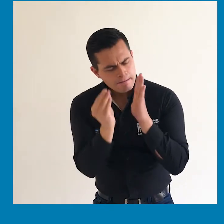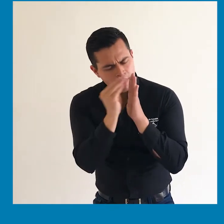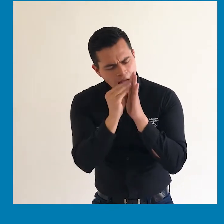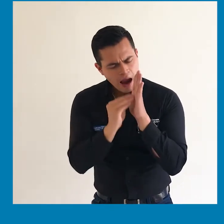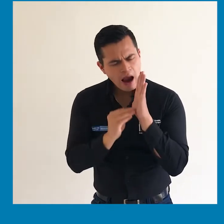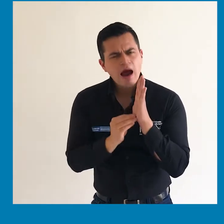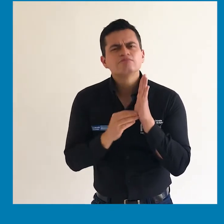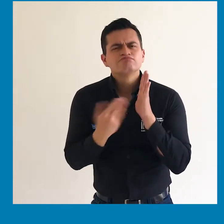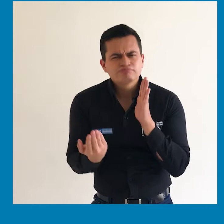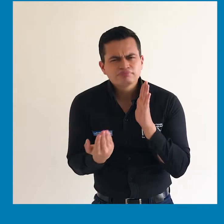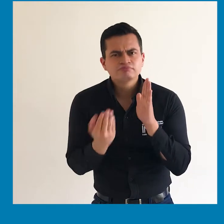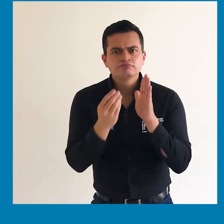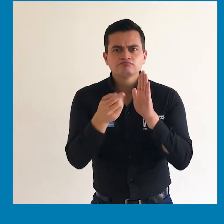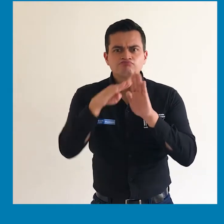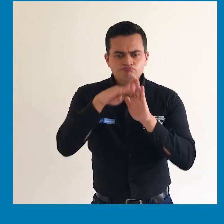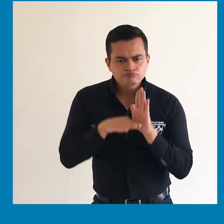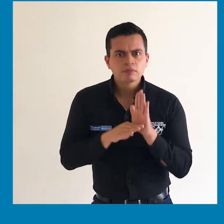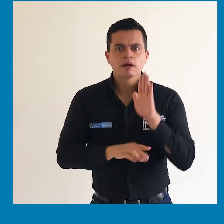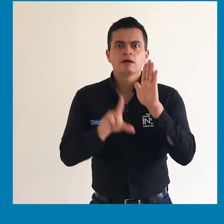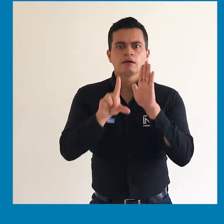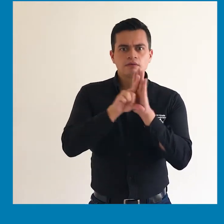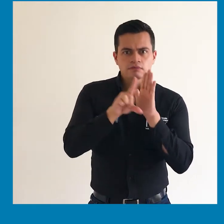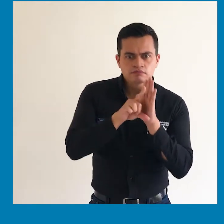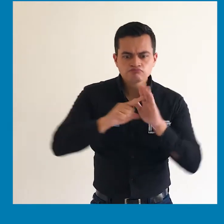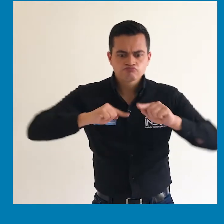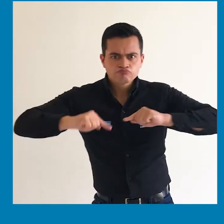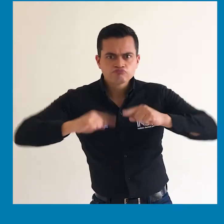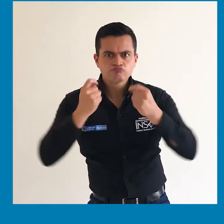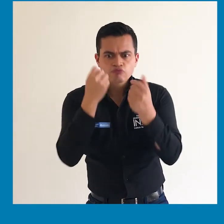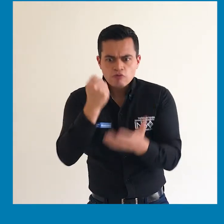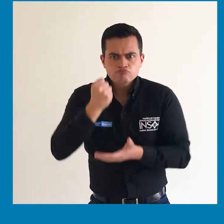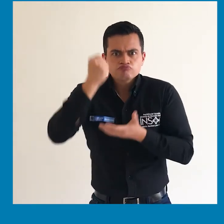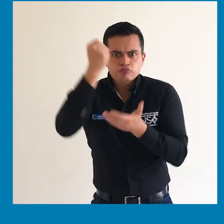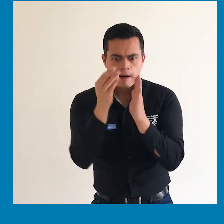y la Convención de los Derechos de las Personas con Discapacidad